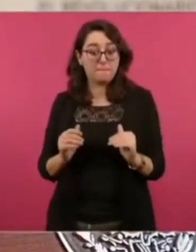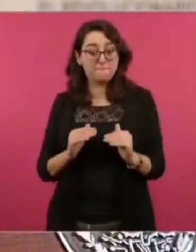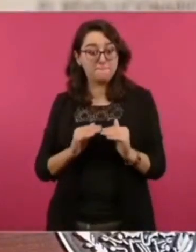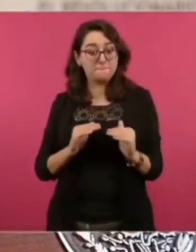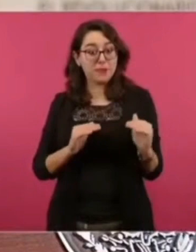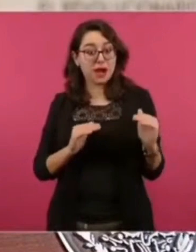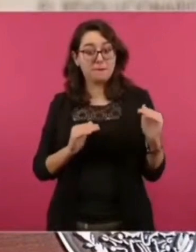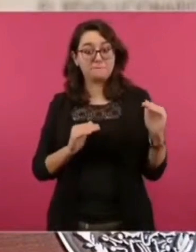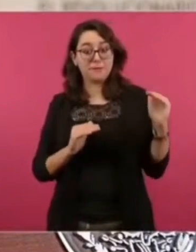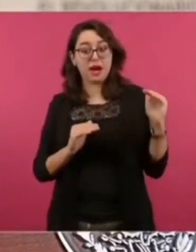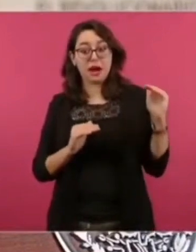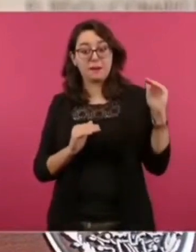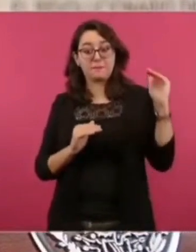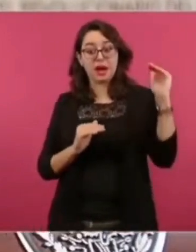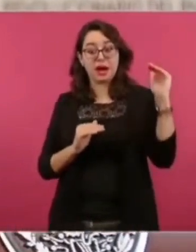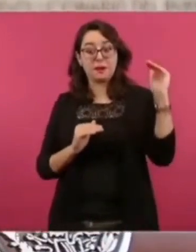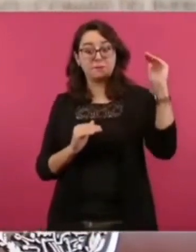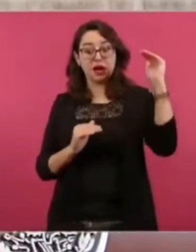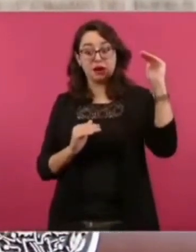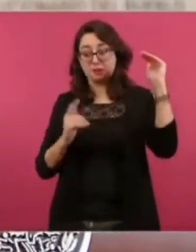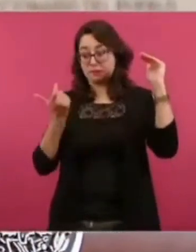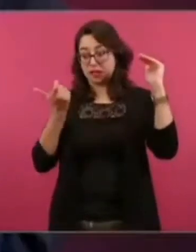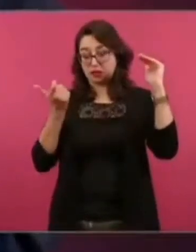Pues las devaluaciones.